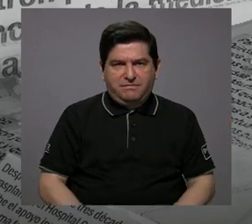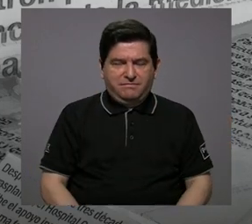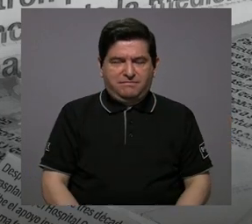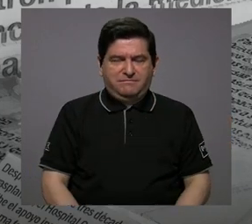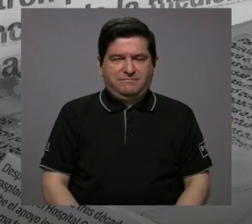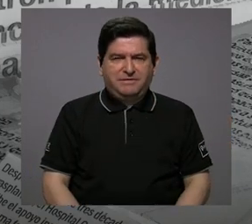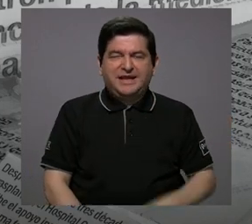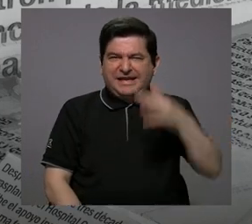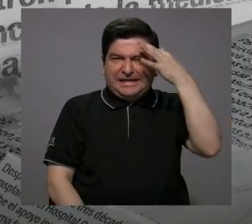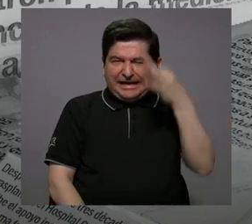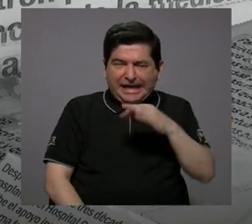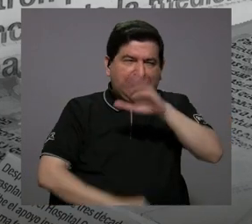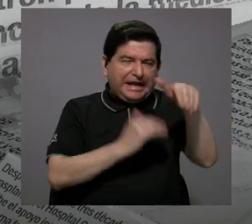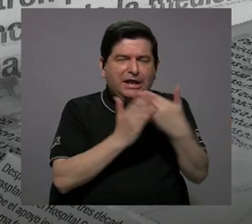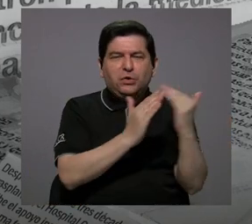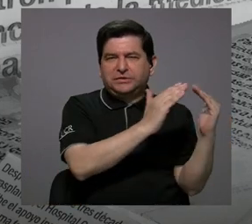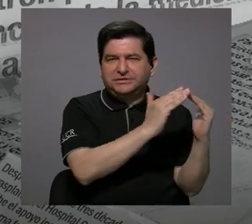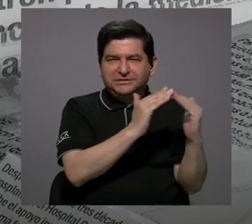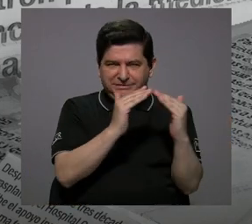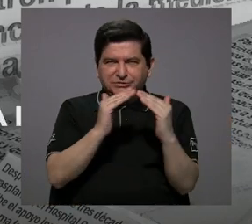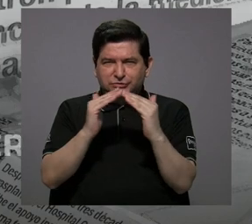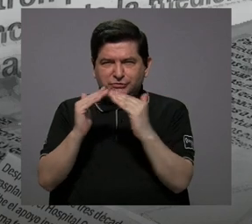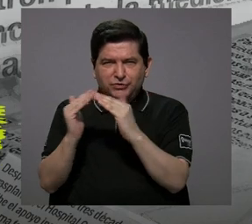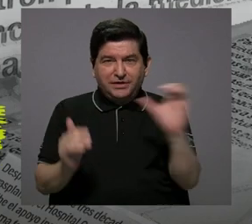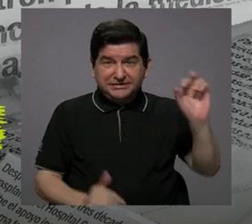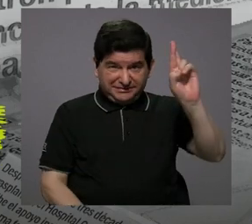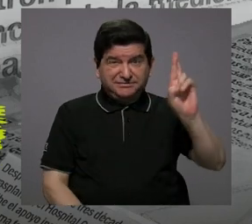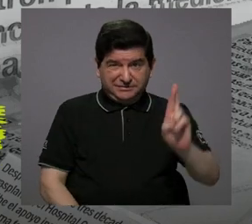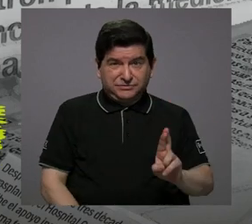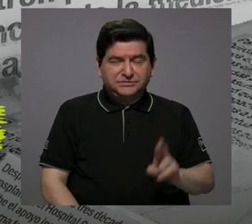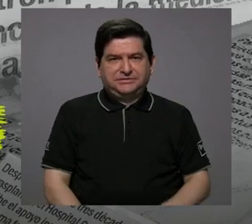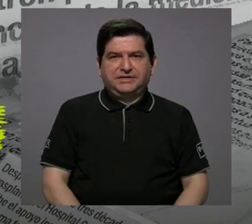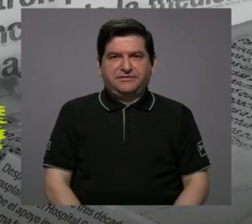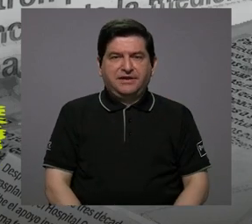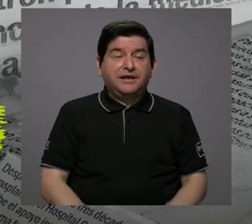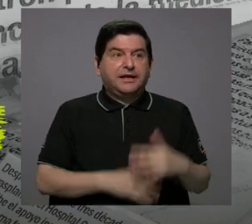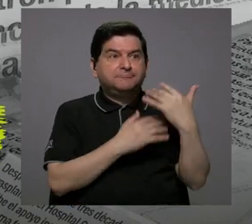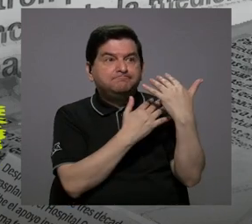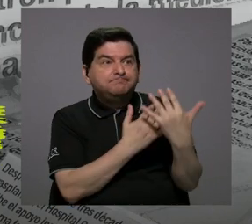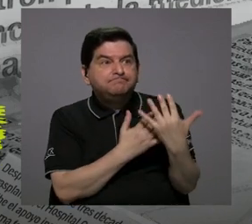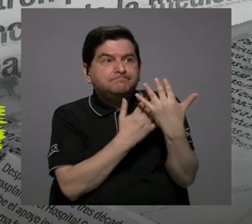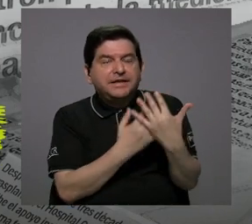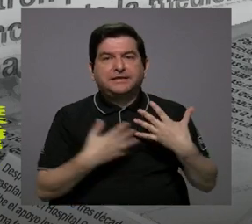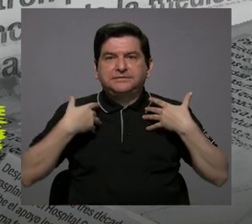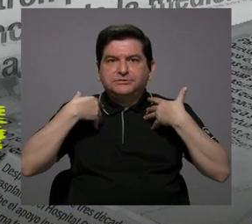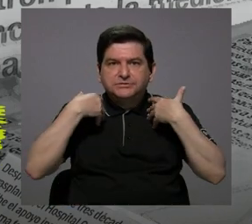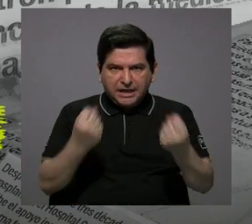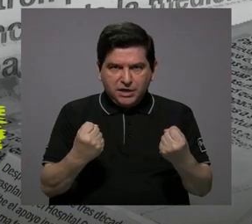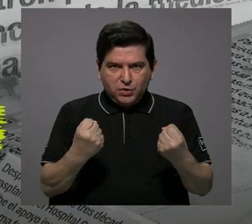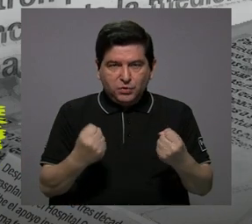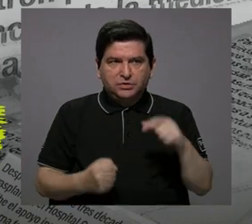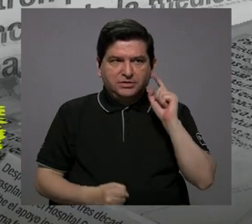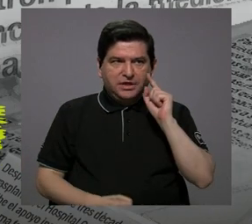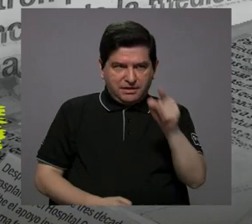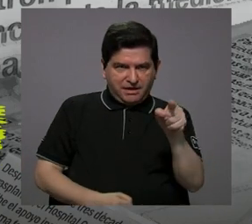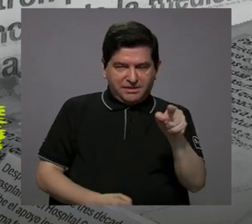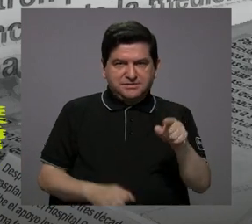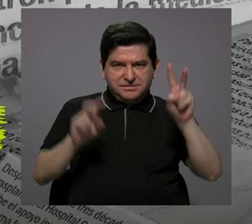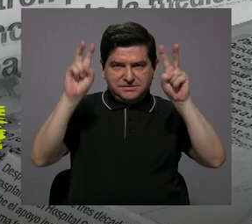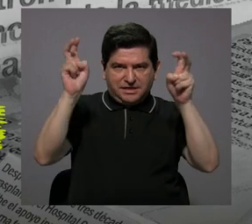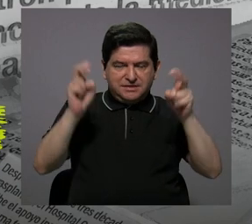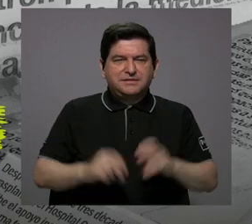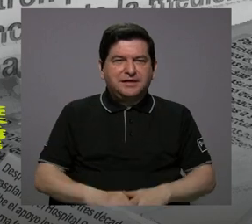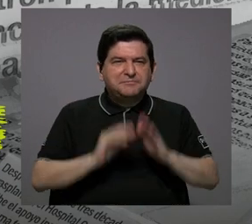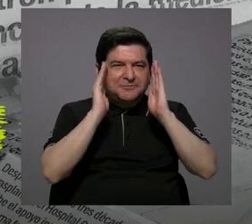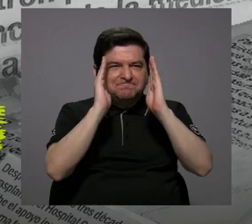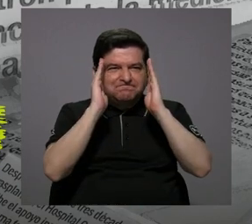tema, creo que en todos los hogares costarricenses que están pendientes de la salud, lo tienen a